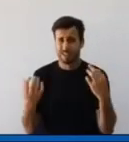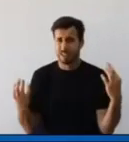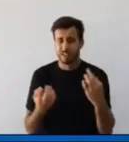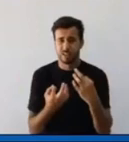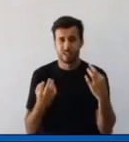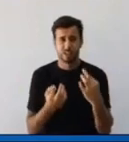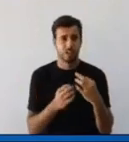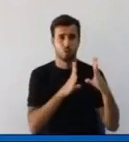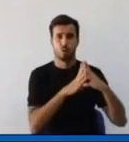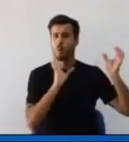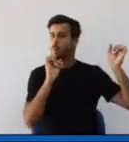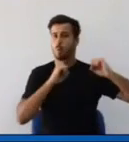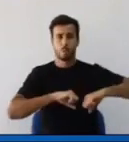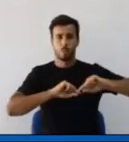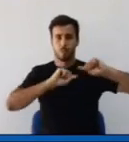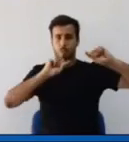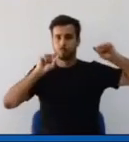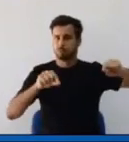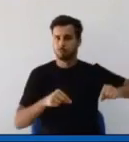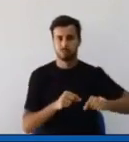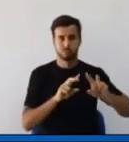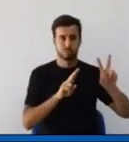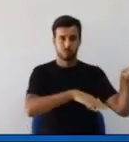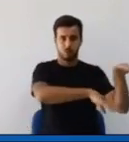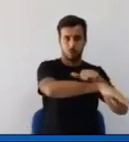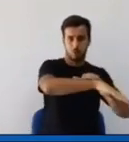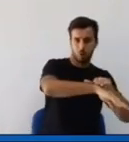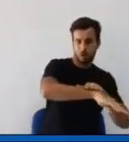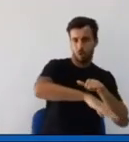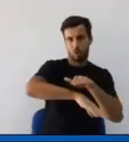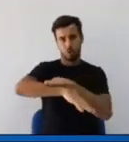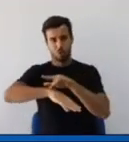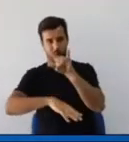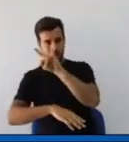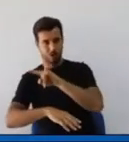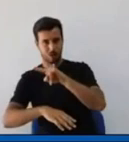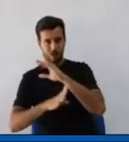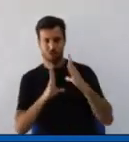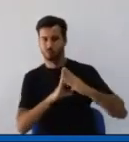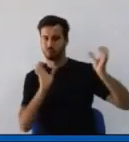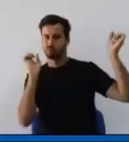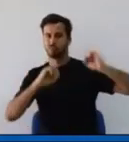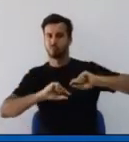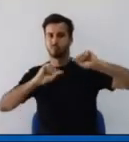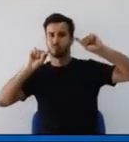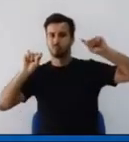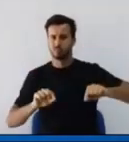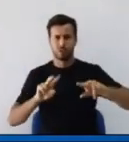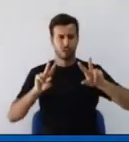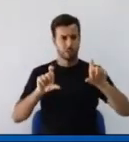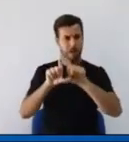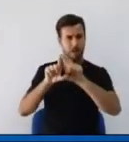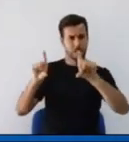reconstrucción que aúne voluntades políticas, voluntades sindicales, empresariales